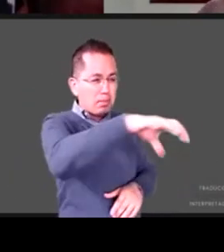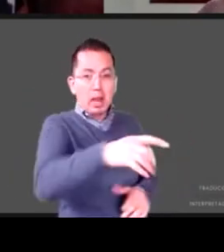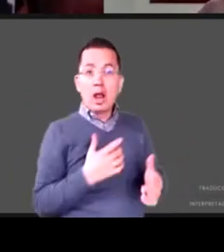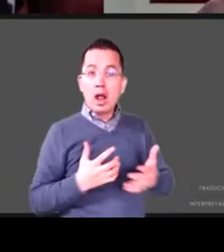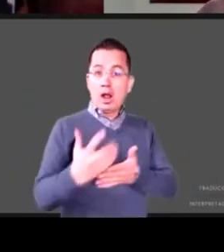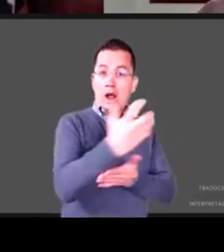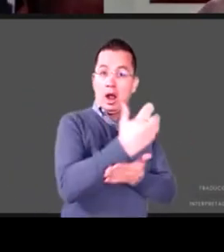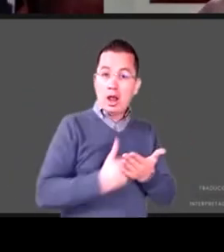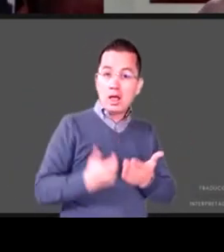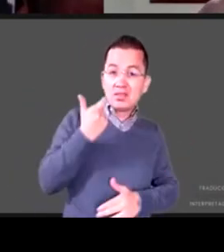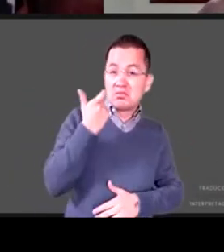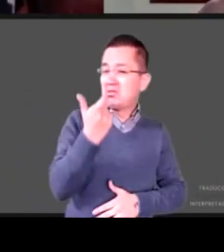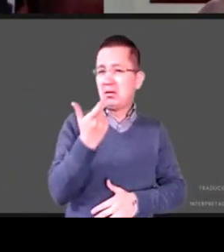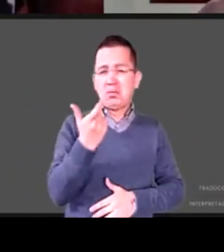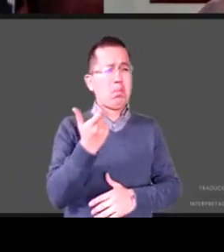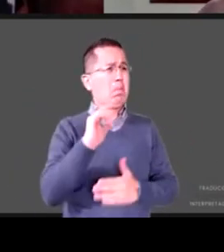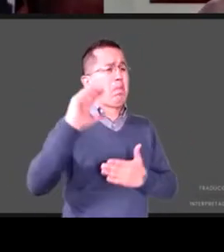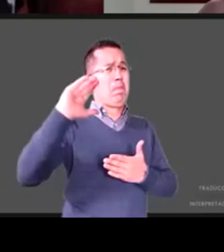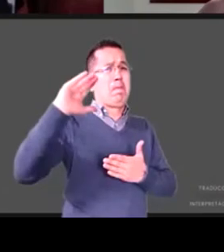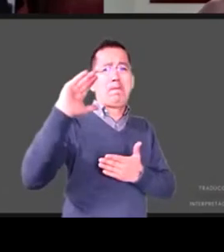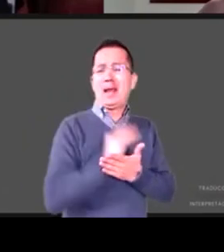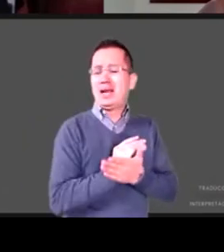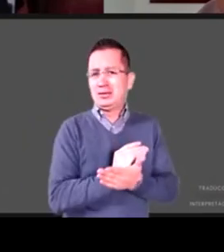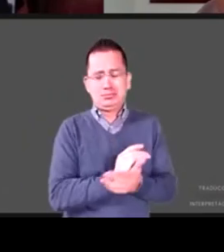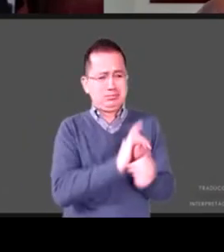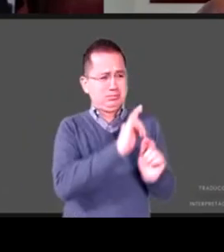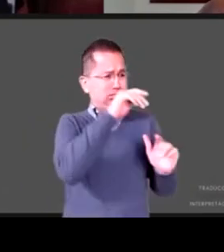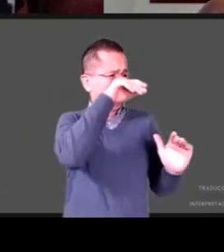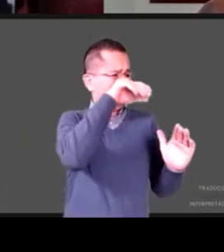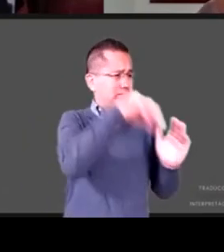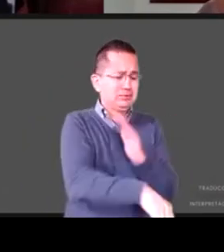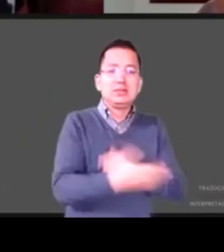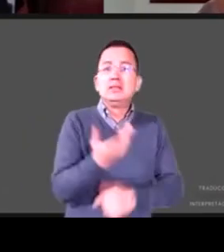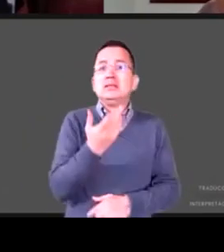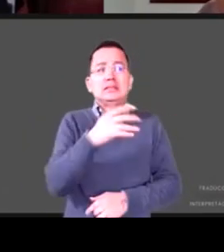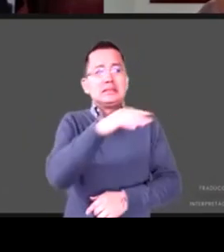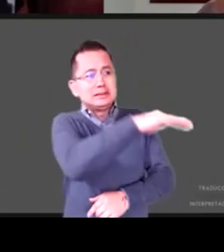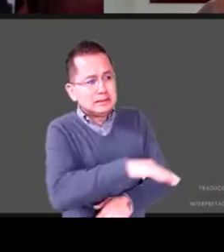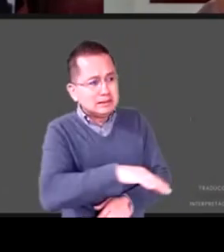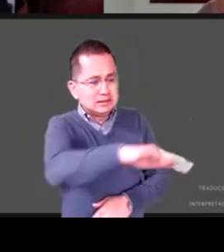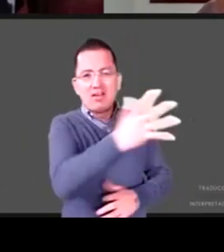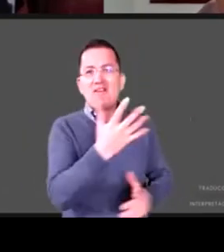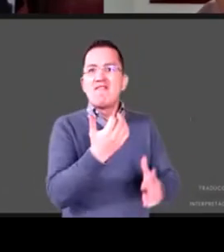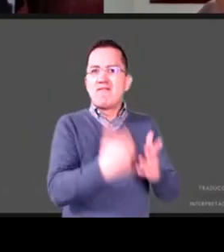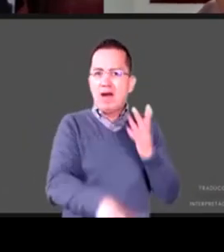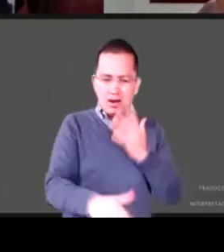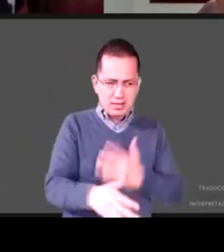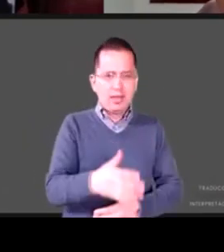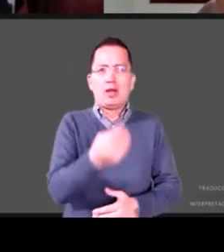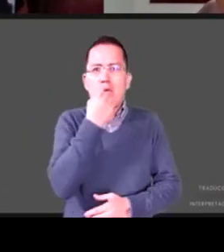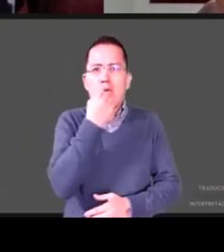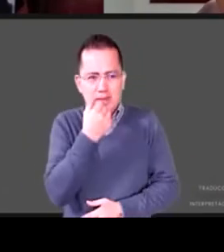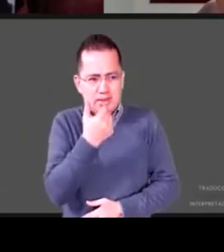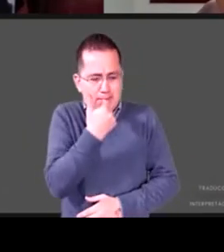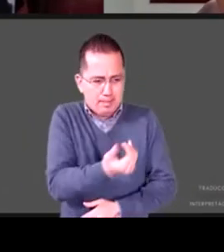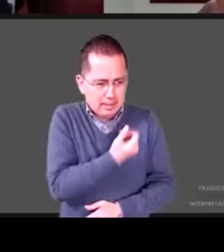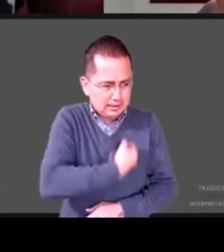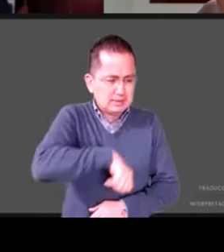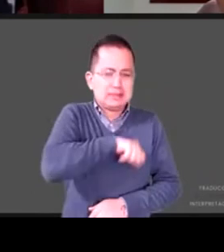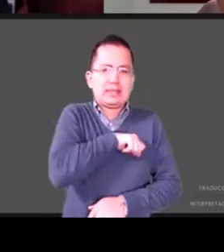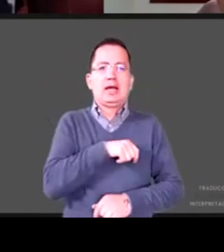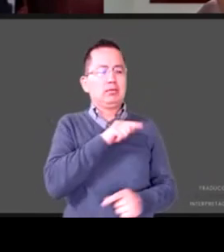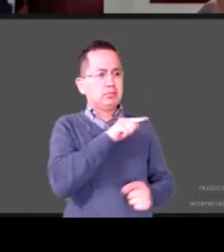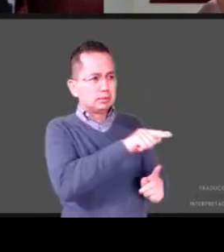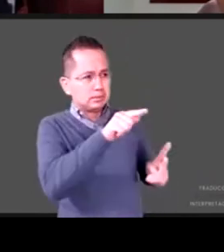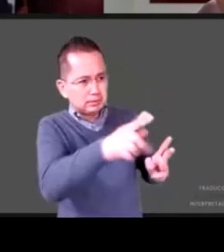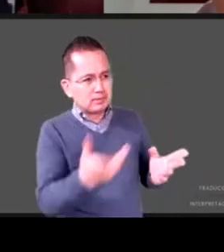más malnutrición más situación de vulnerabilidad uno de los temas que está asociado es consumo de sustancias ilícitas